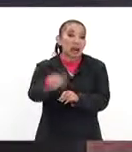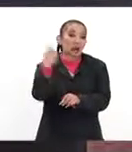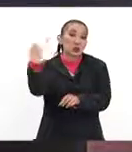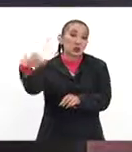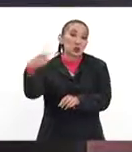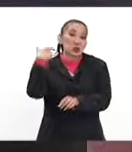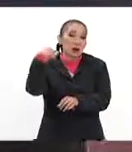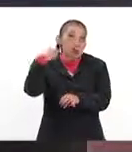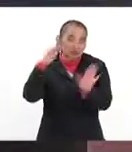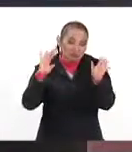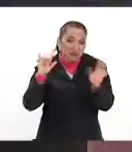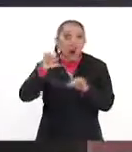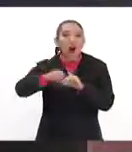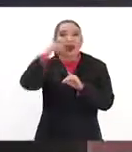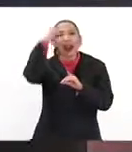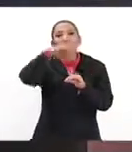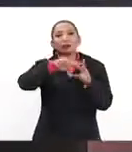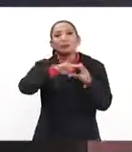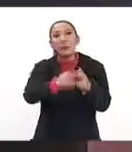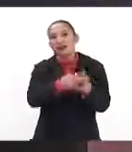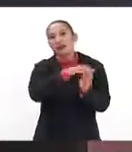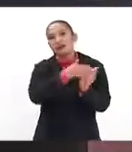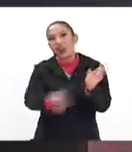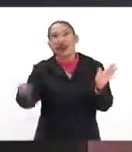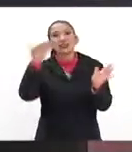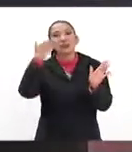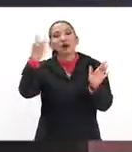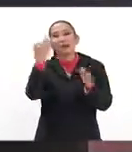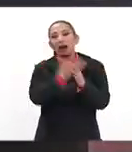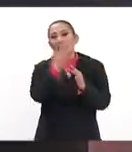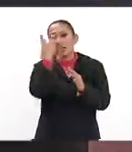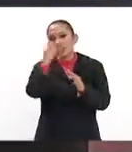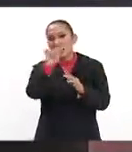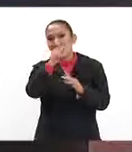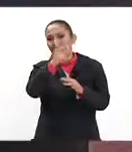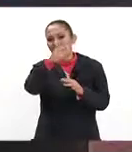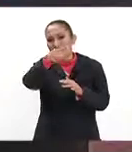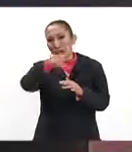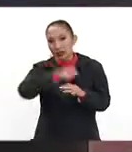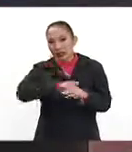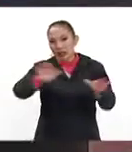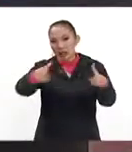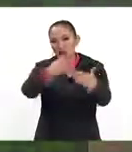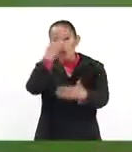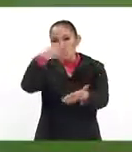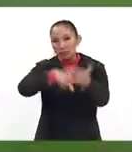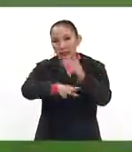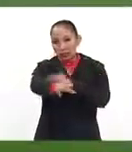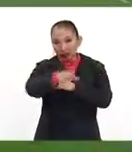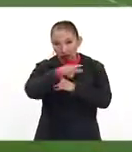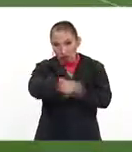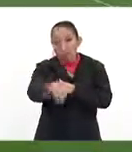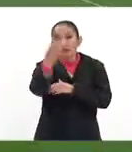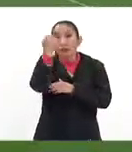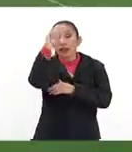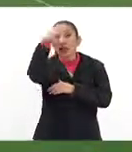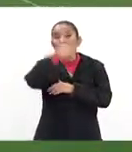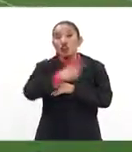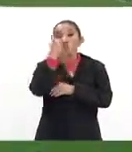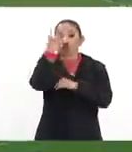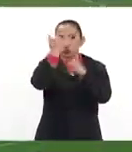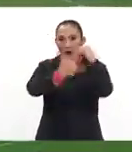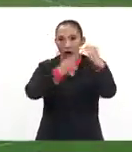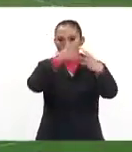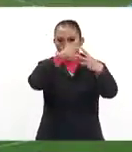Chivas, pero hoy por la noche arranca ya esta jornada número dos de la Liga AMX, torneo Closura 2018. A las nueve de la noche dos